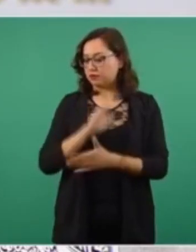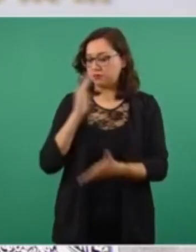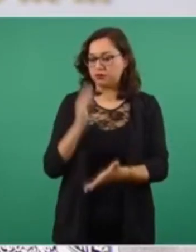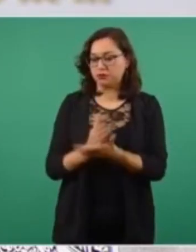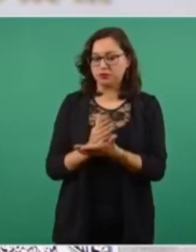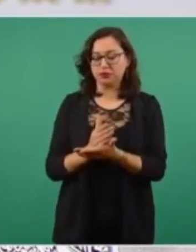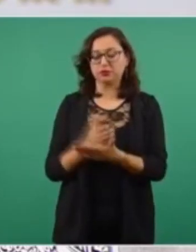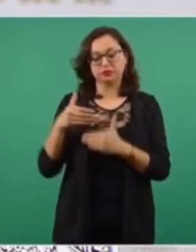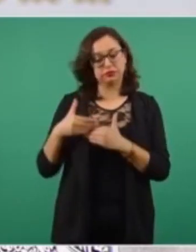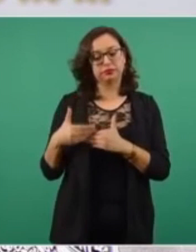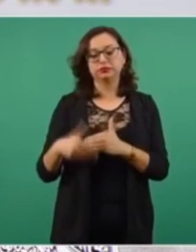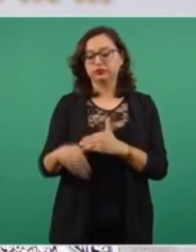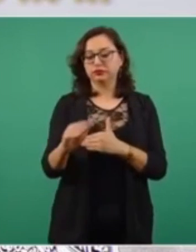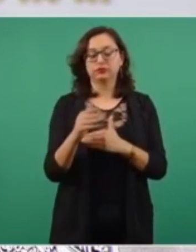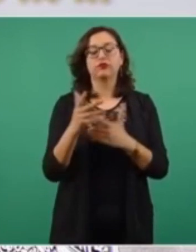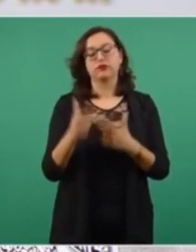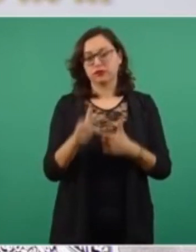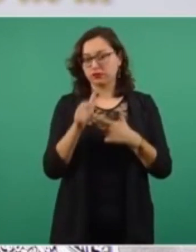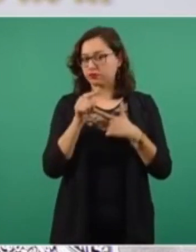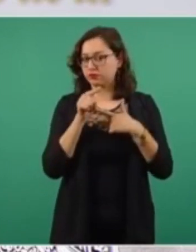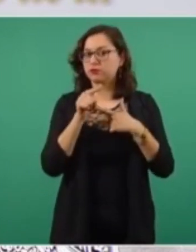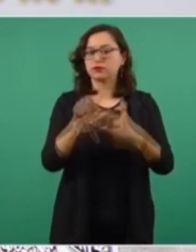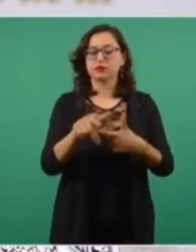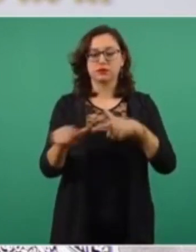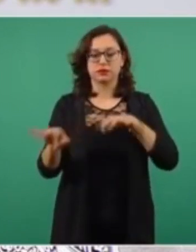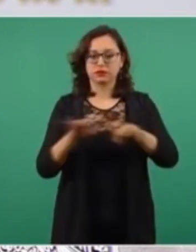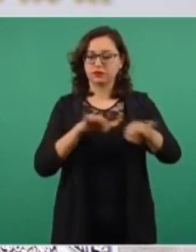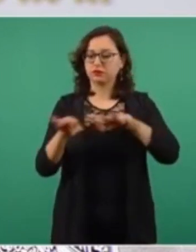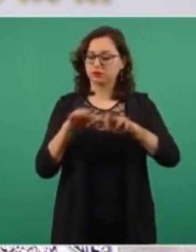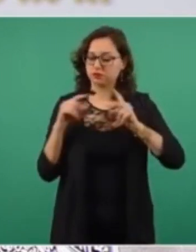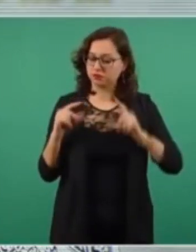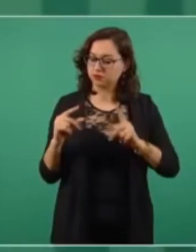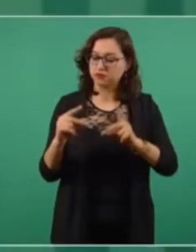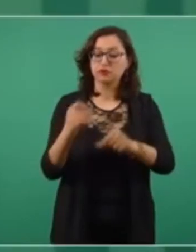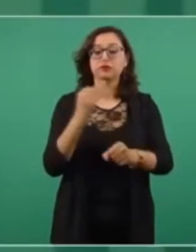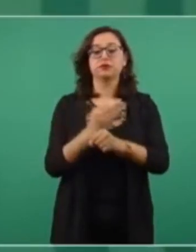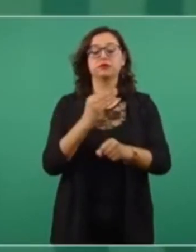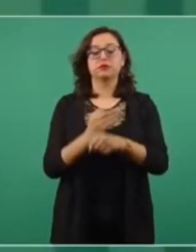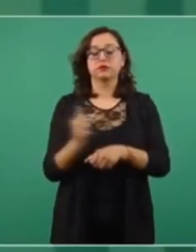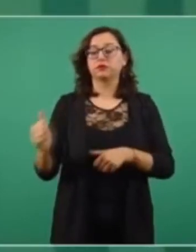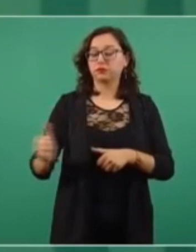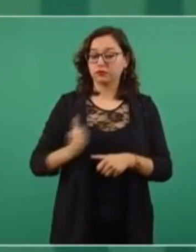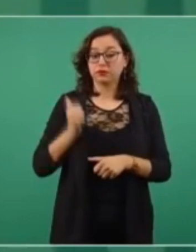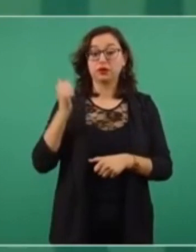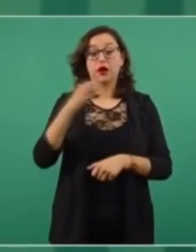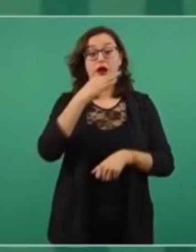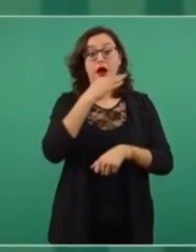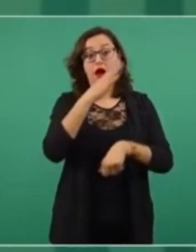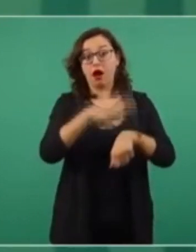aprovecho para decirle a los adultos mayores que ya vamos a empezar a dispersar